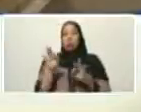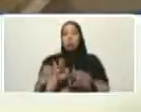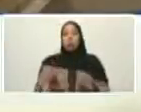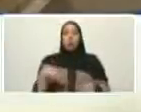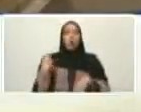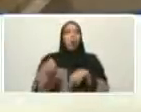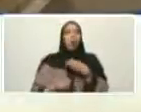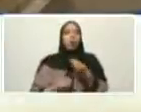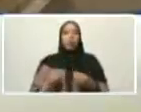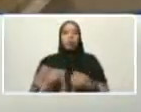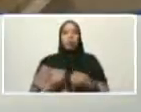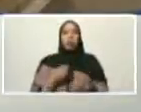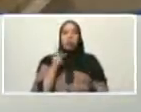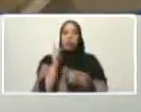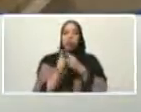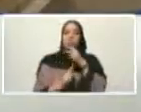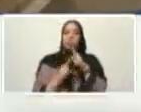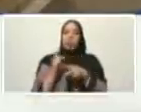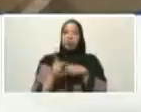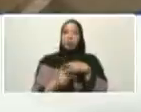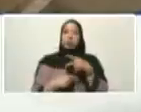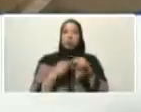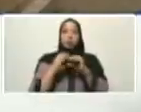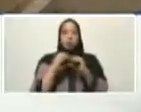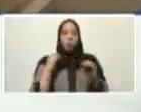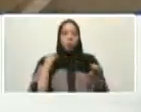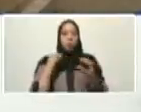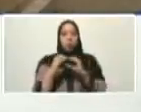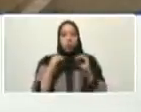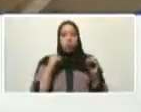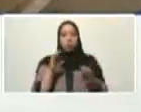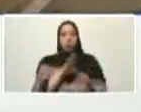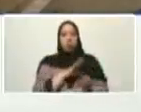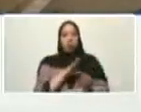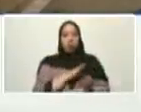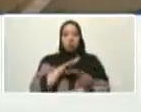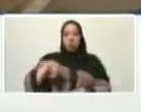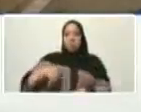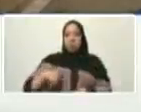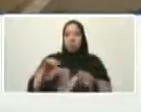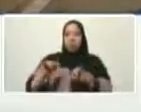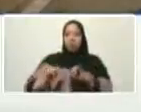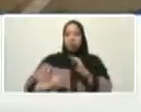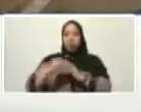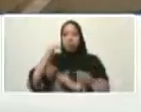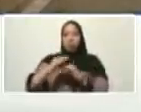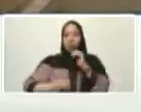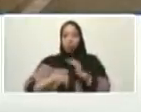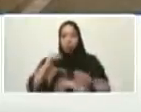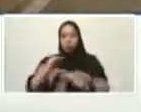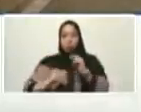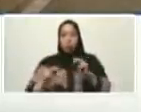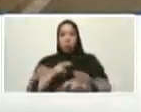hicimos produciendo cabillas produciendo bloques produciendo